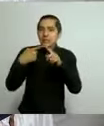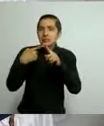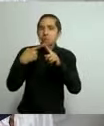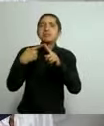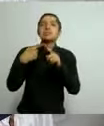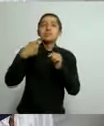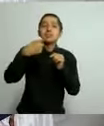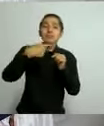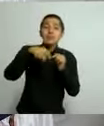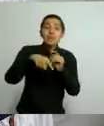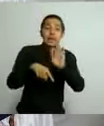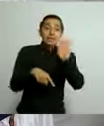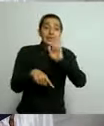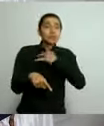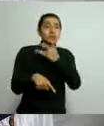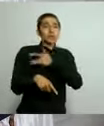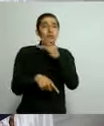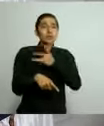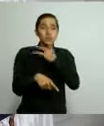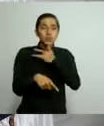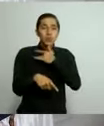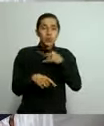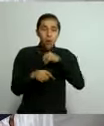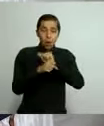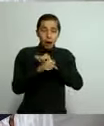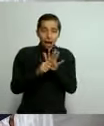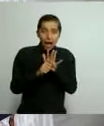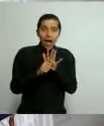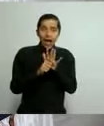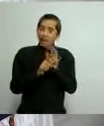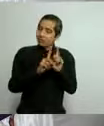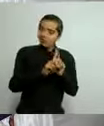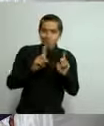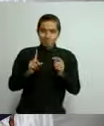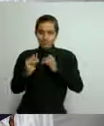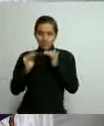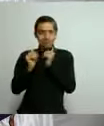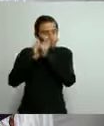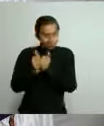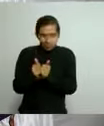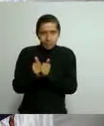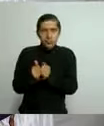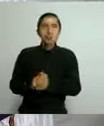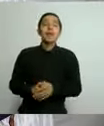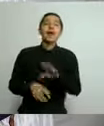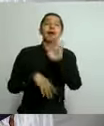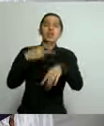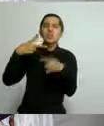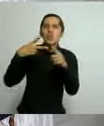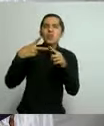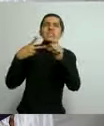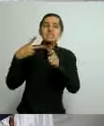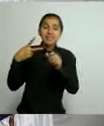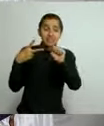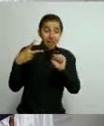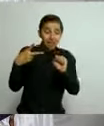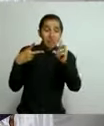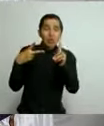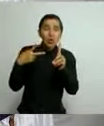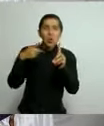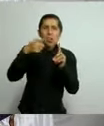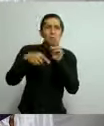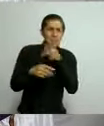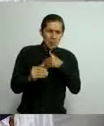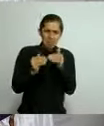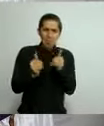de inmediato en caso de ser positivos. Dos, quedarse en la casa el fin de semana o por